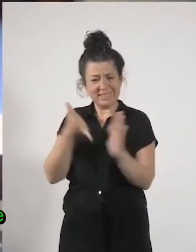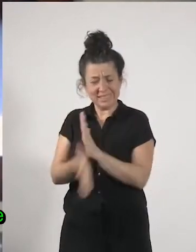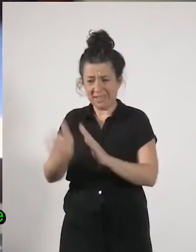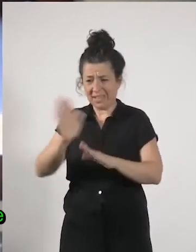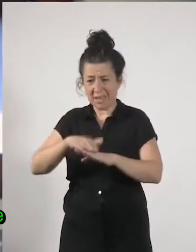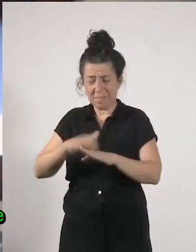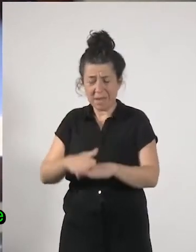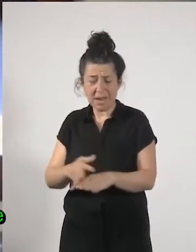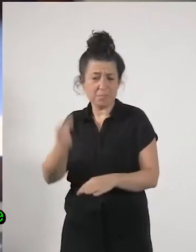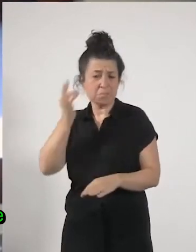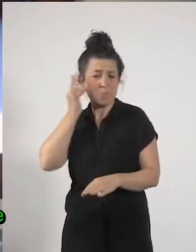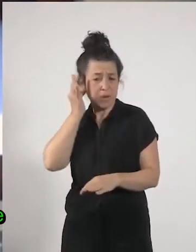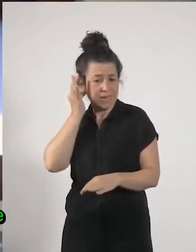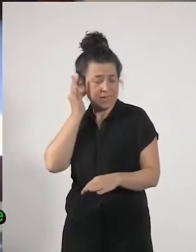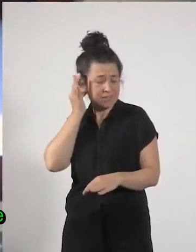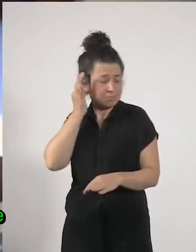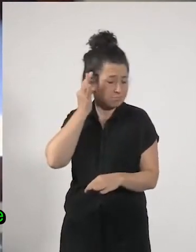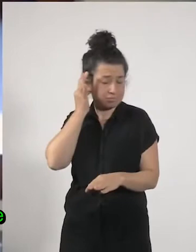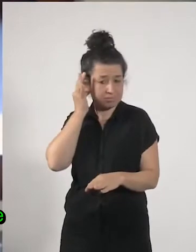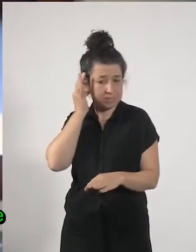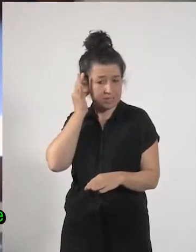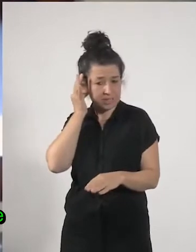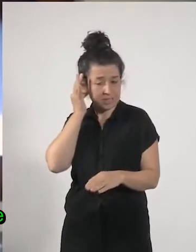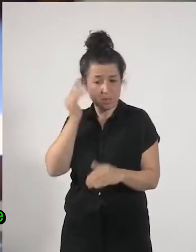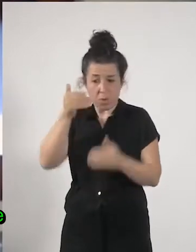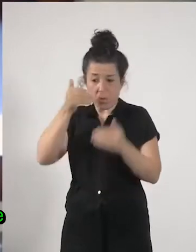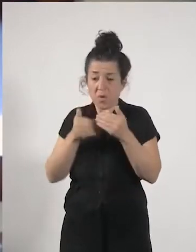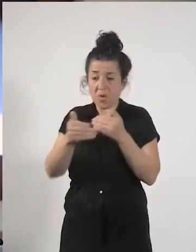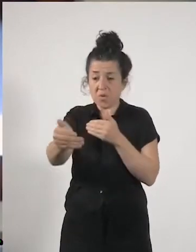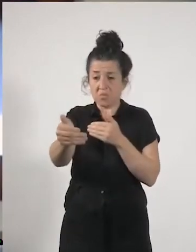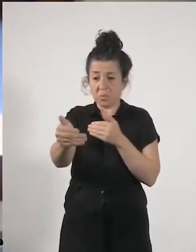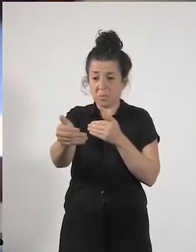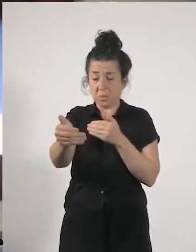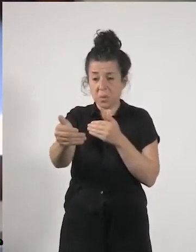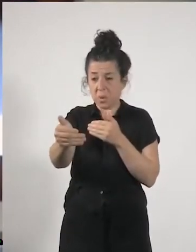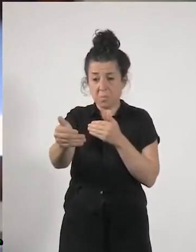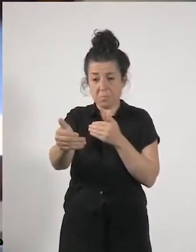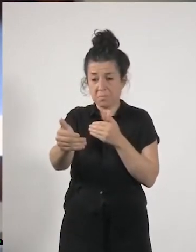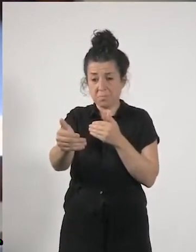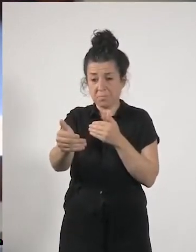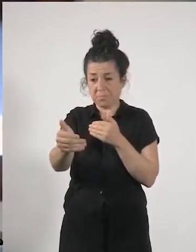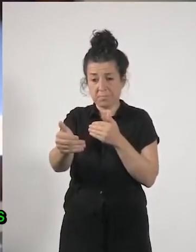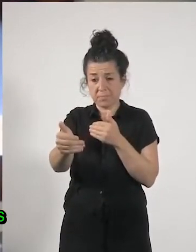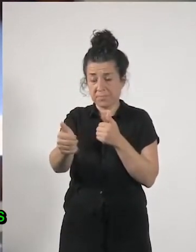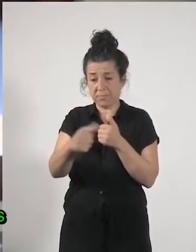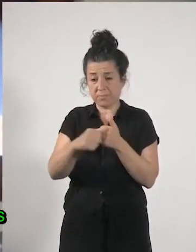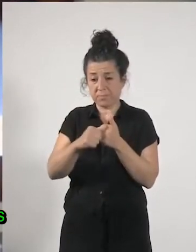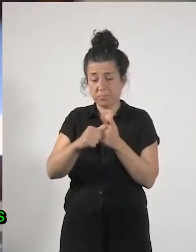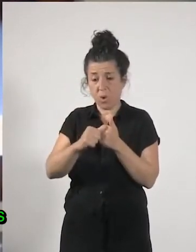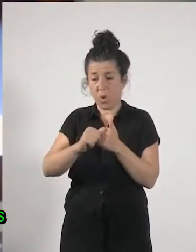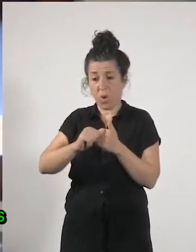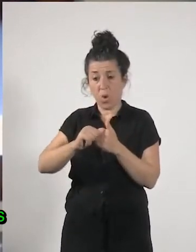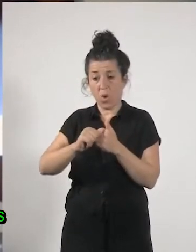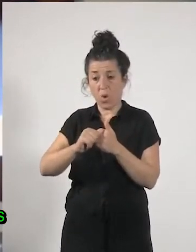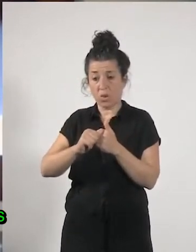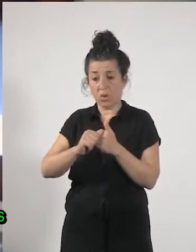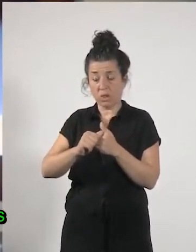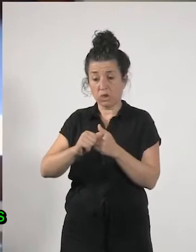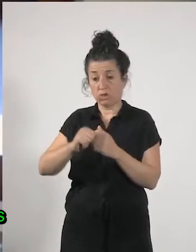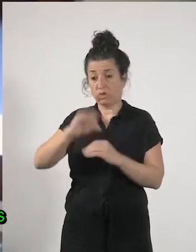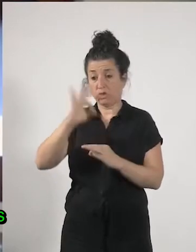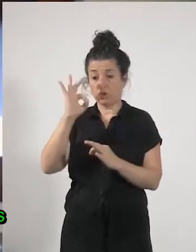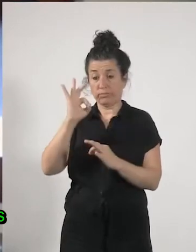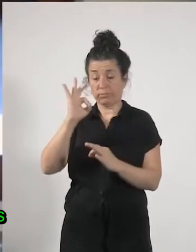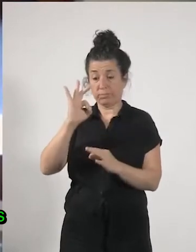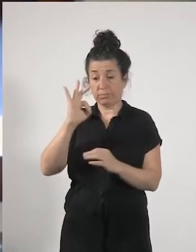más proclive y más favorable a la doctrina del shock patriarcal porque además bueno ahora si queréis lo